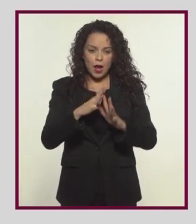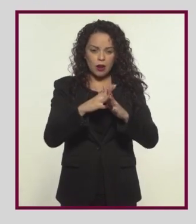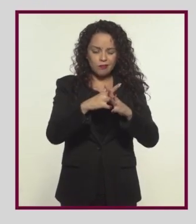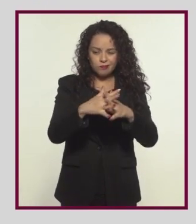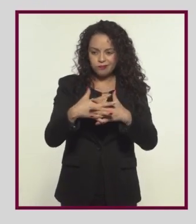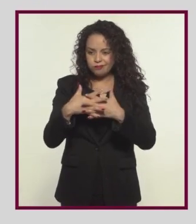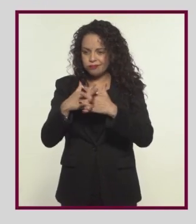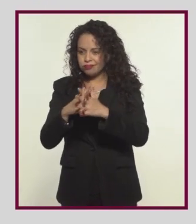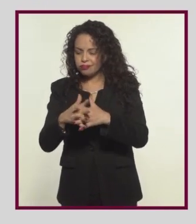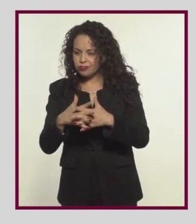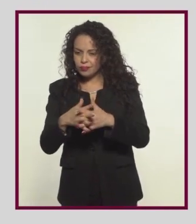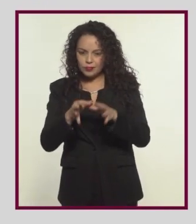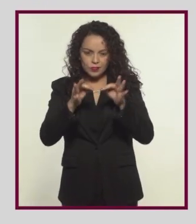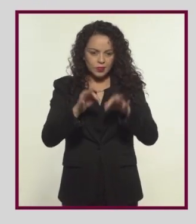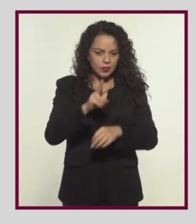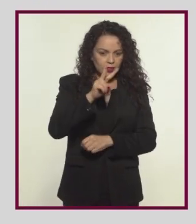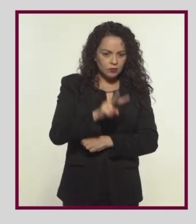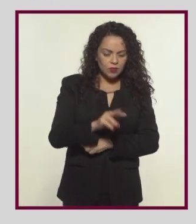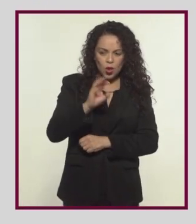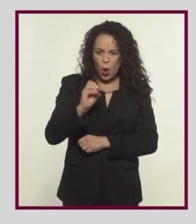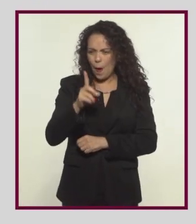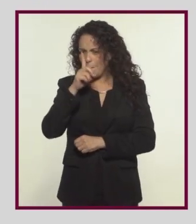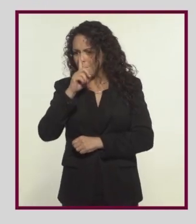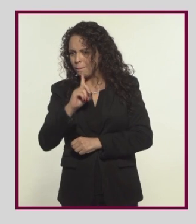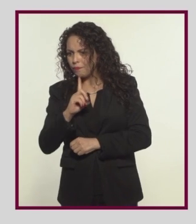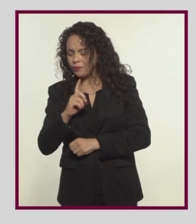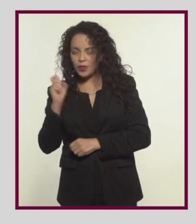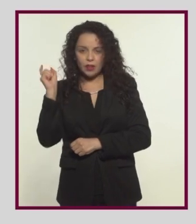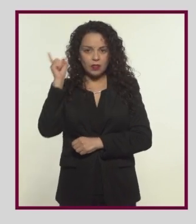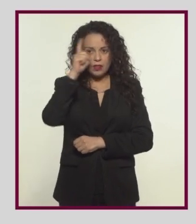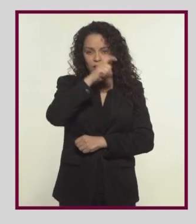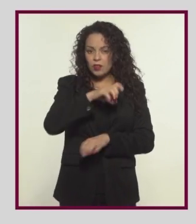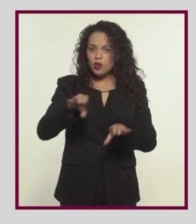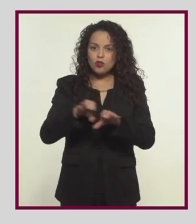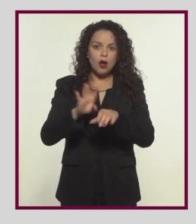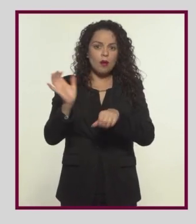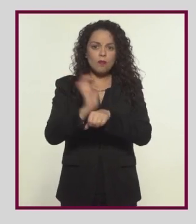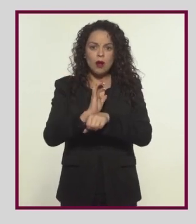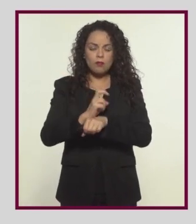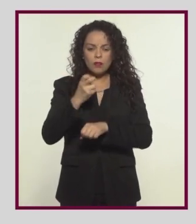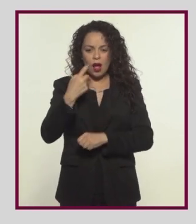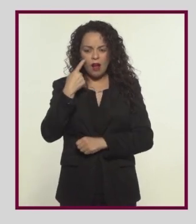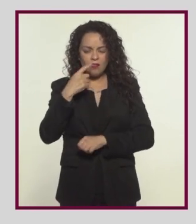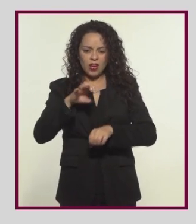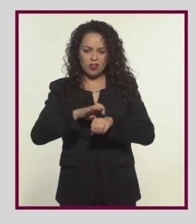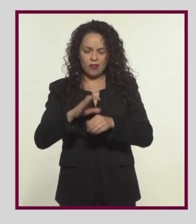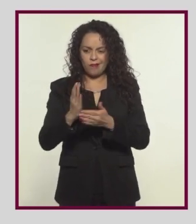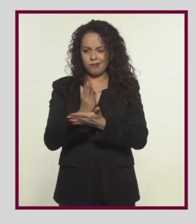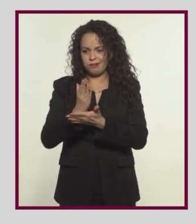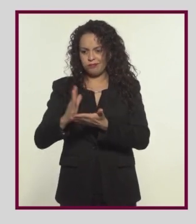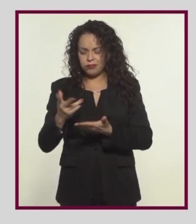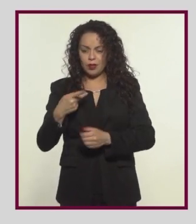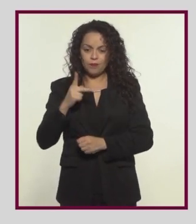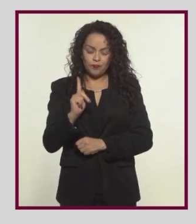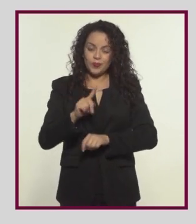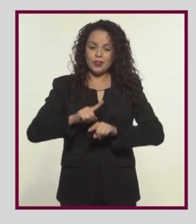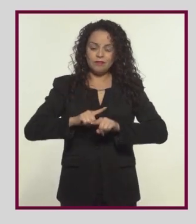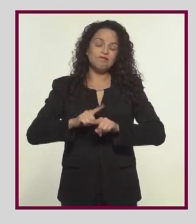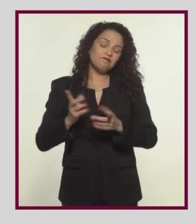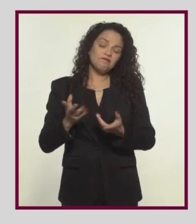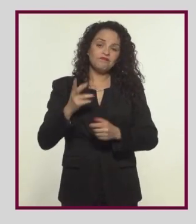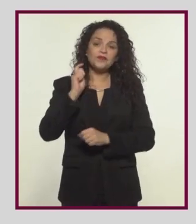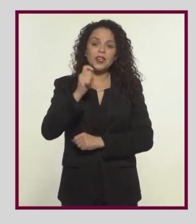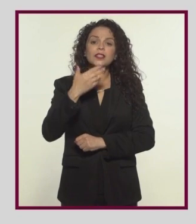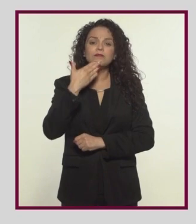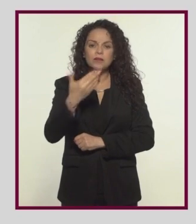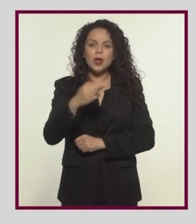las mezclas entre realidad y ficción son tan variadas que a veces es imposible ubicar a todas las películas dentro de este esquema. De